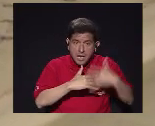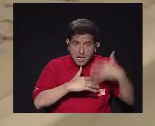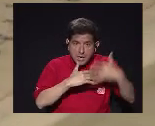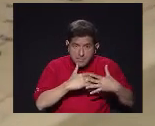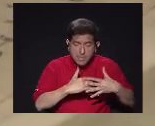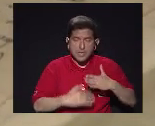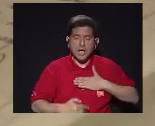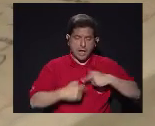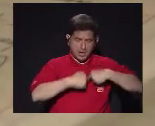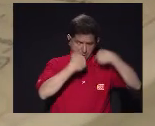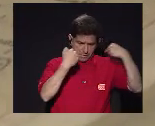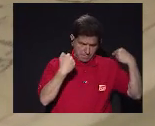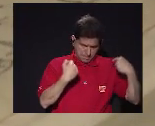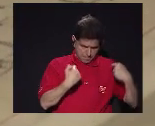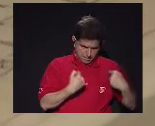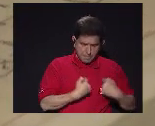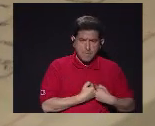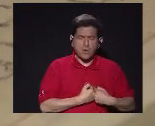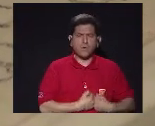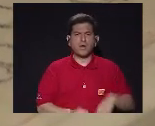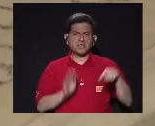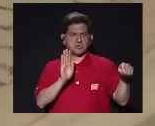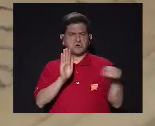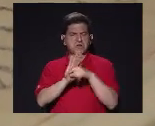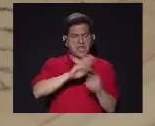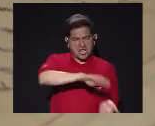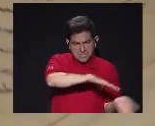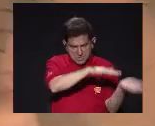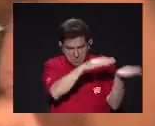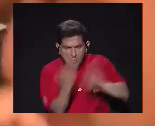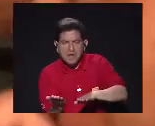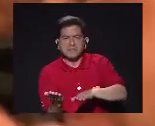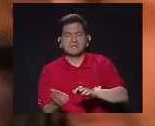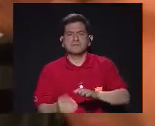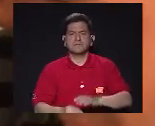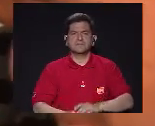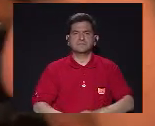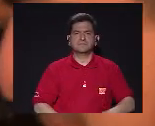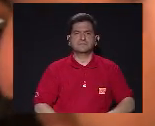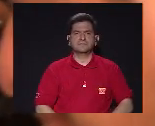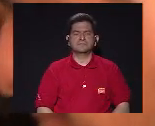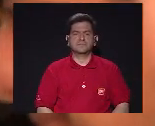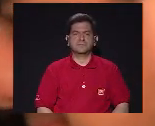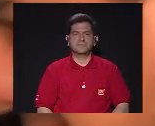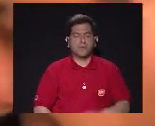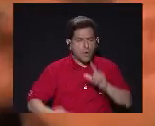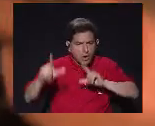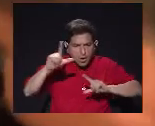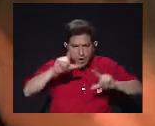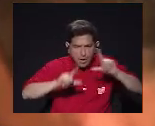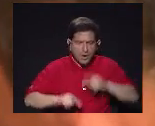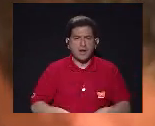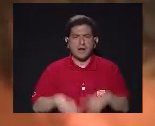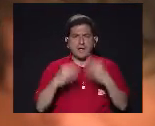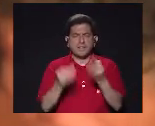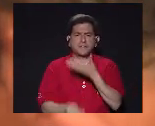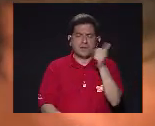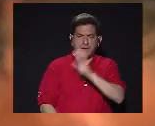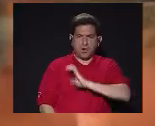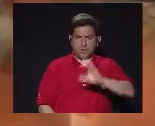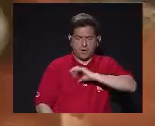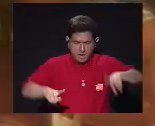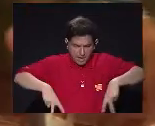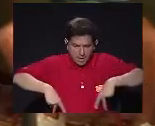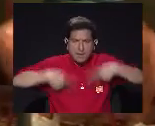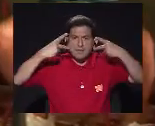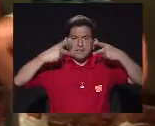sangre Que mi corazón al dar latidos Se niega a la muerte Es un laboratorio Donde intentamos